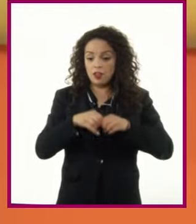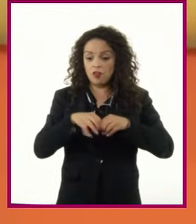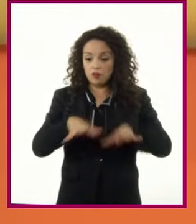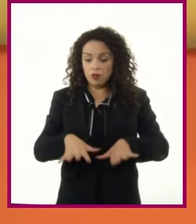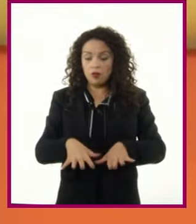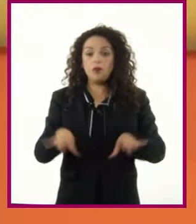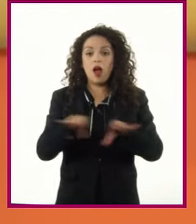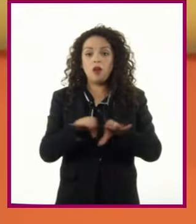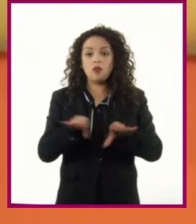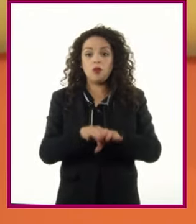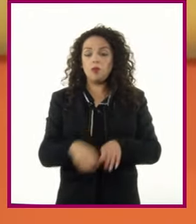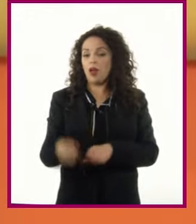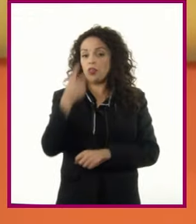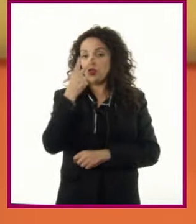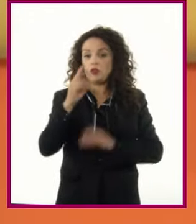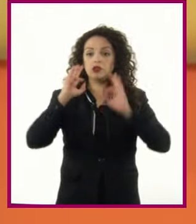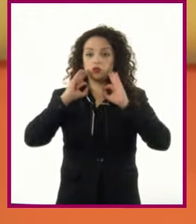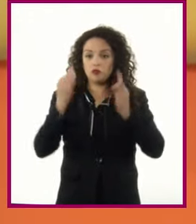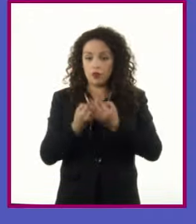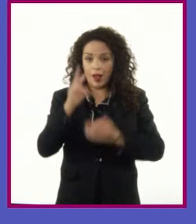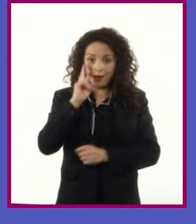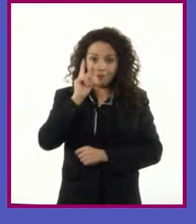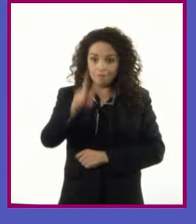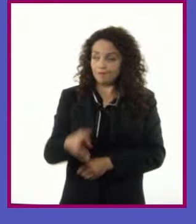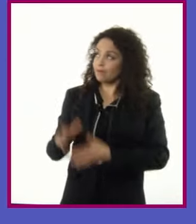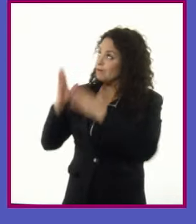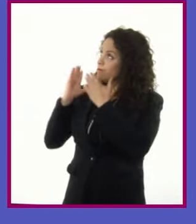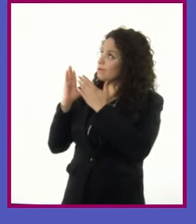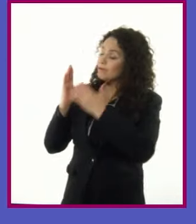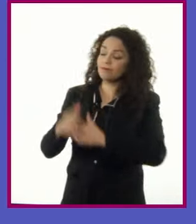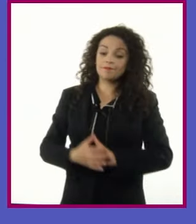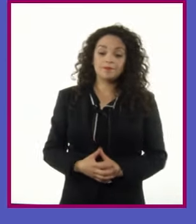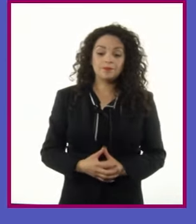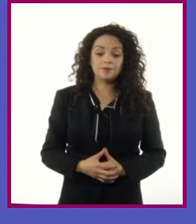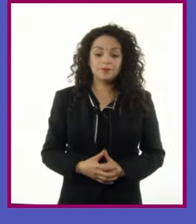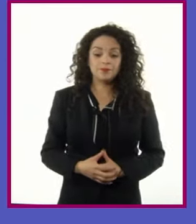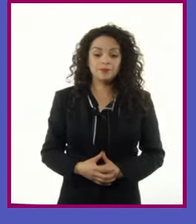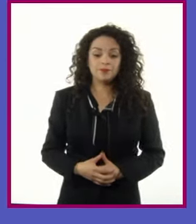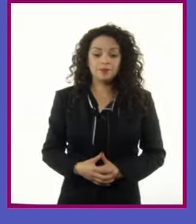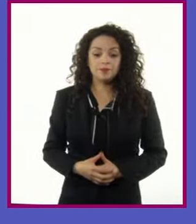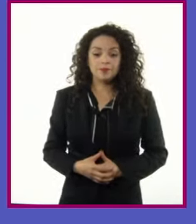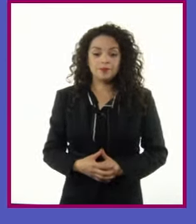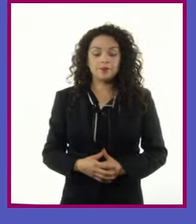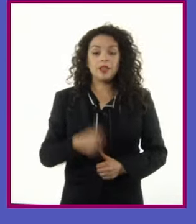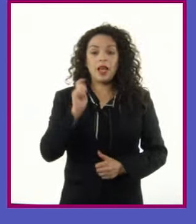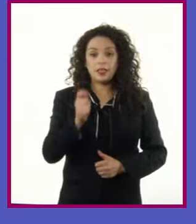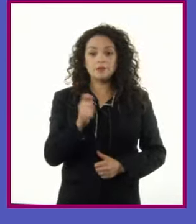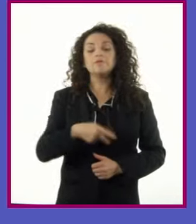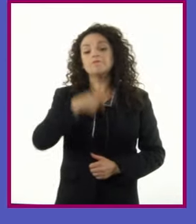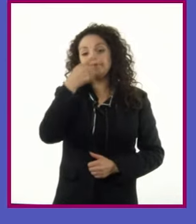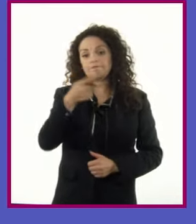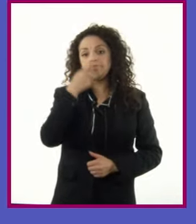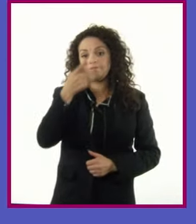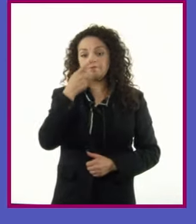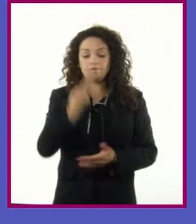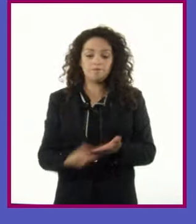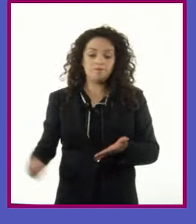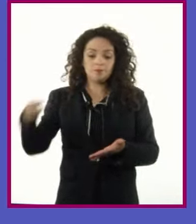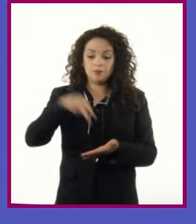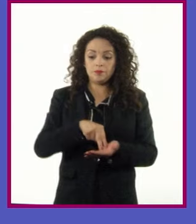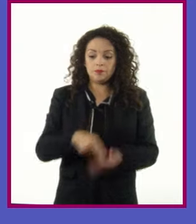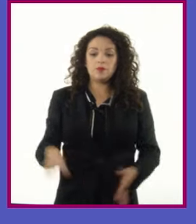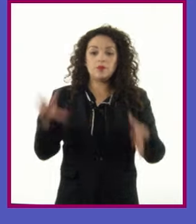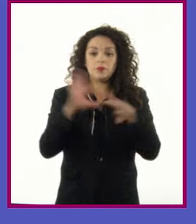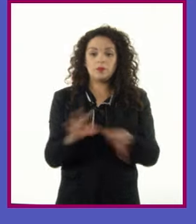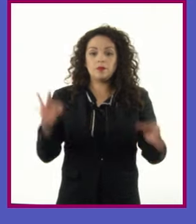dar de dos maneras Veamos Una opción es la presentación oral Que consiste en la